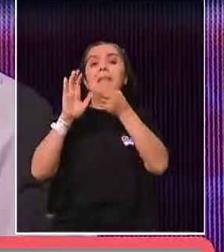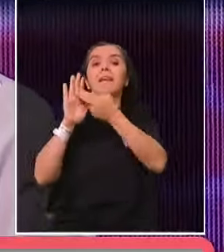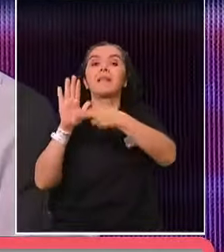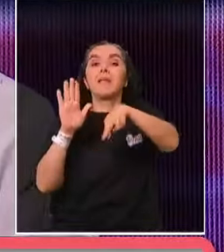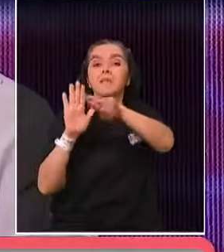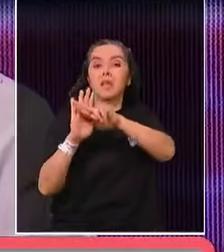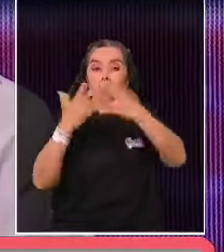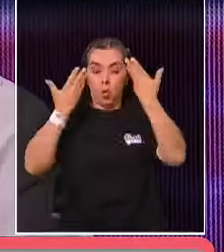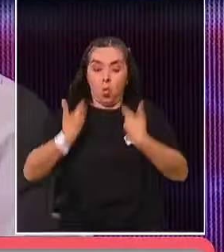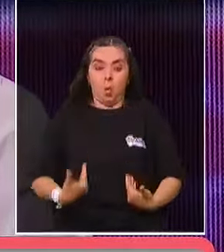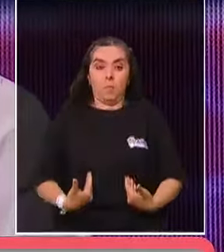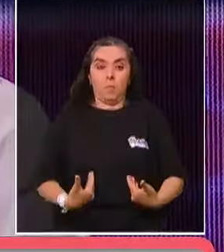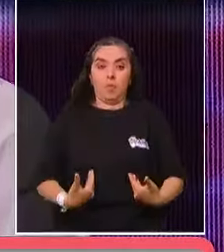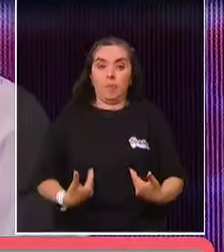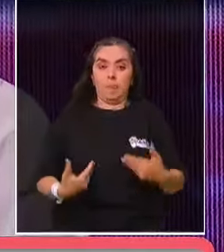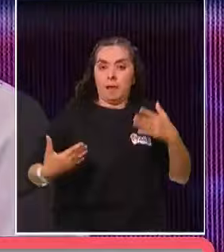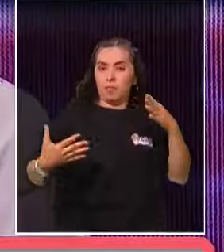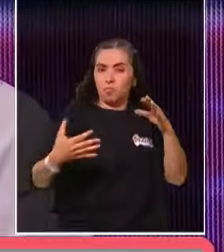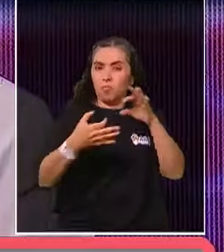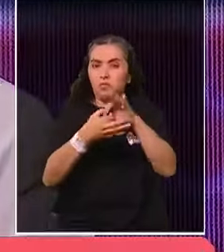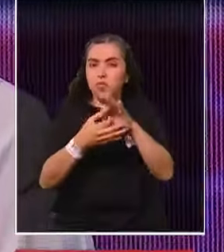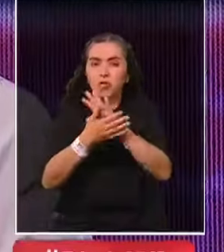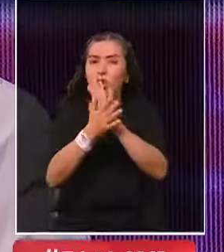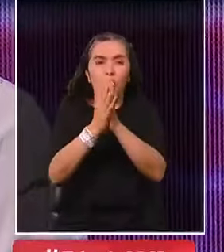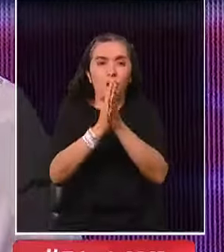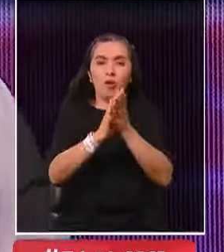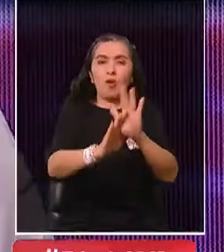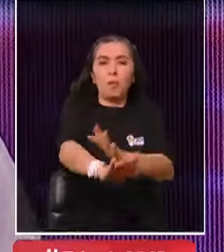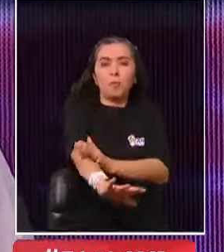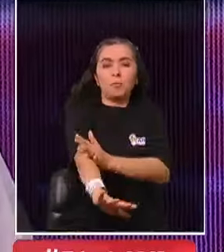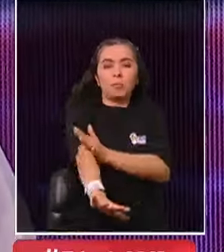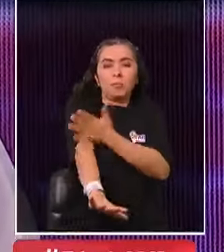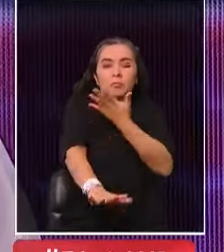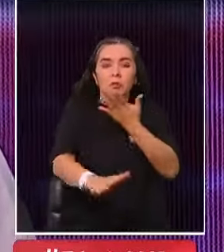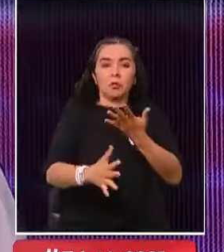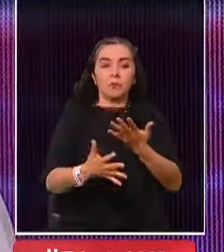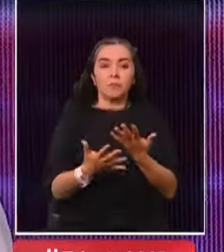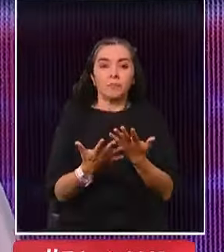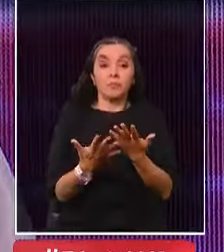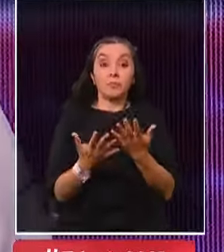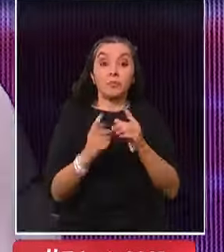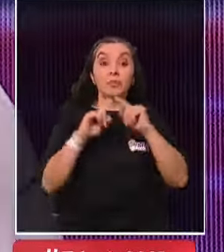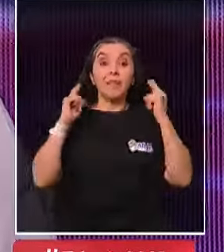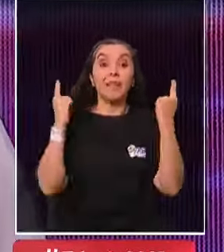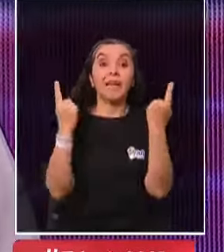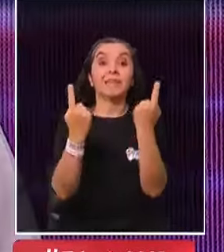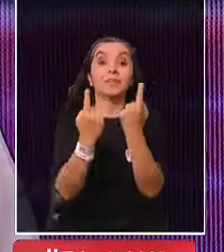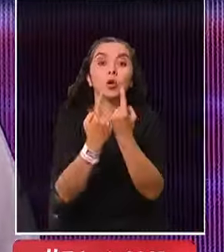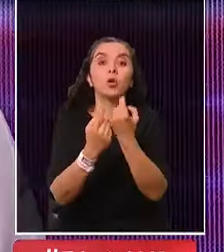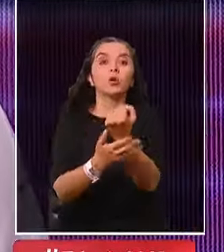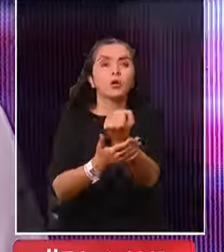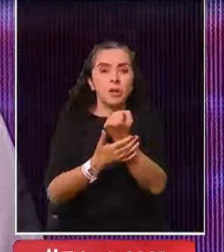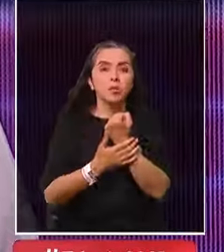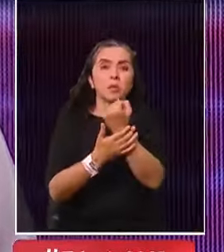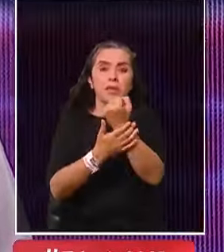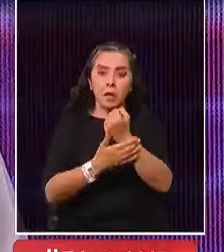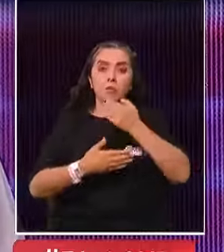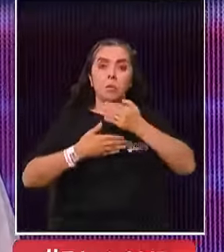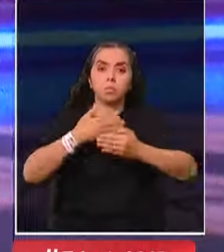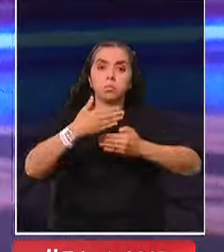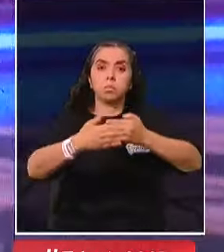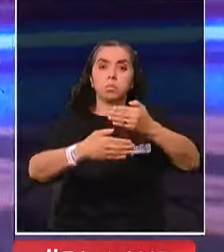física, sino que va mucho más completo en lo emocional, en el entorno, cómo te ayuda a salir adelante.